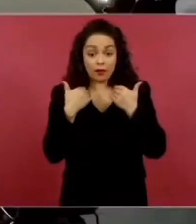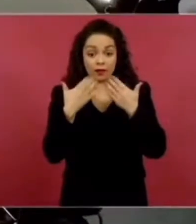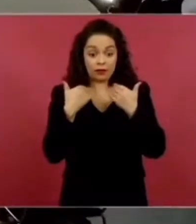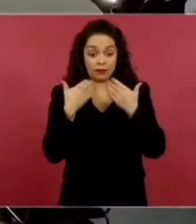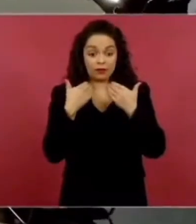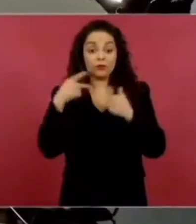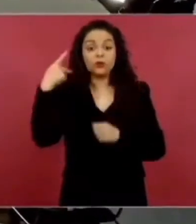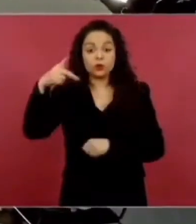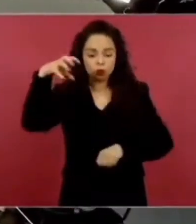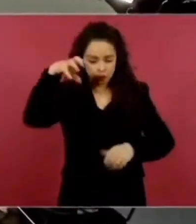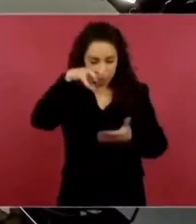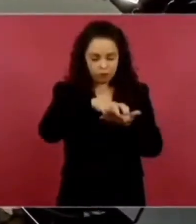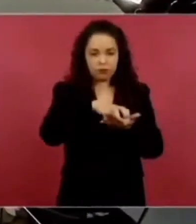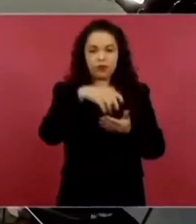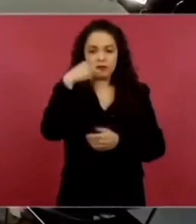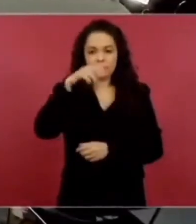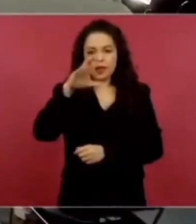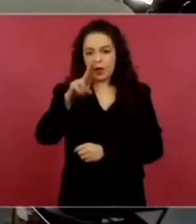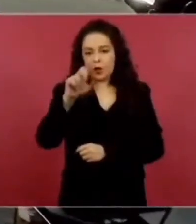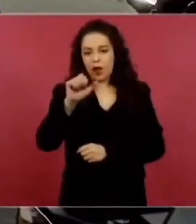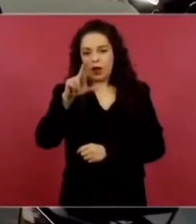y vamos a tener